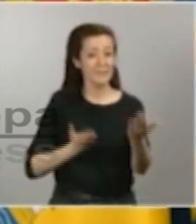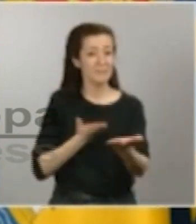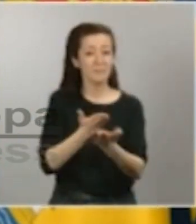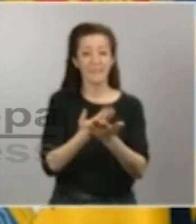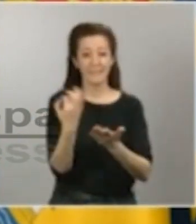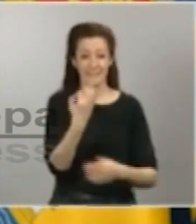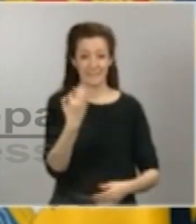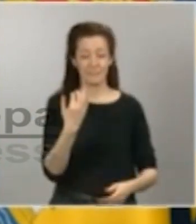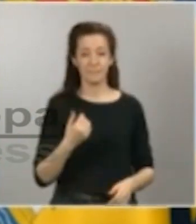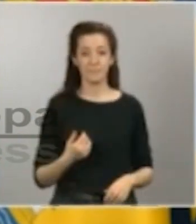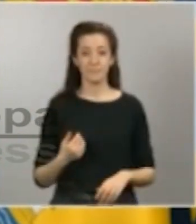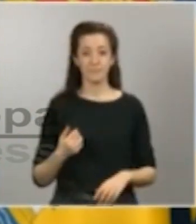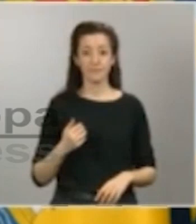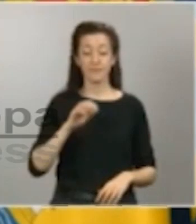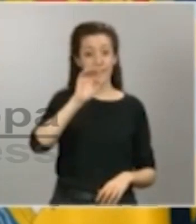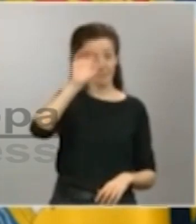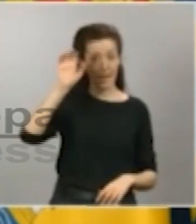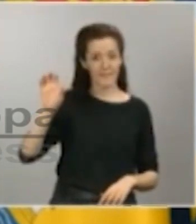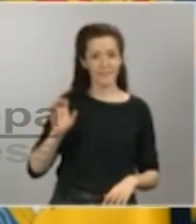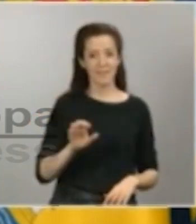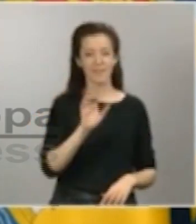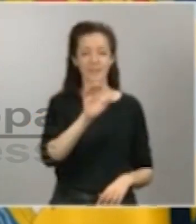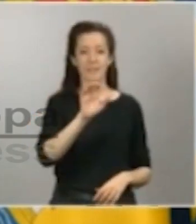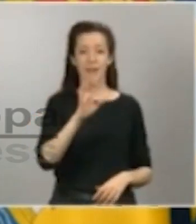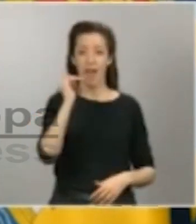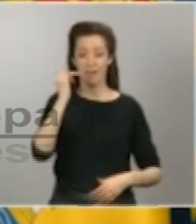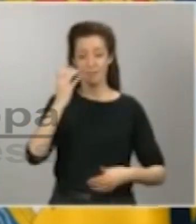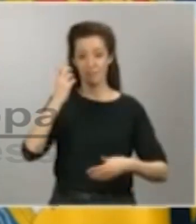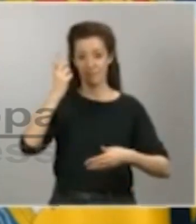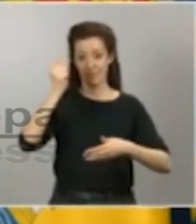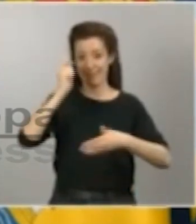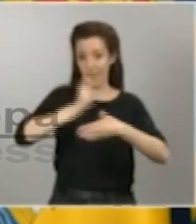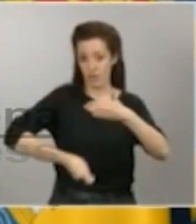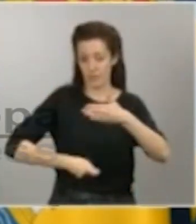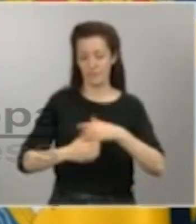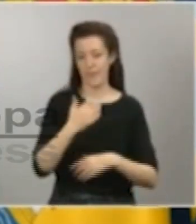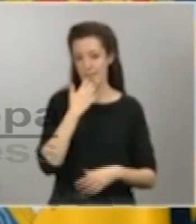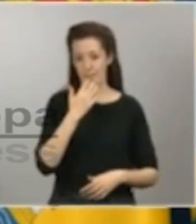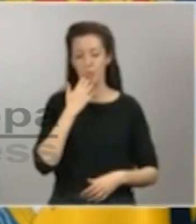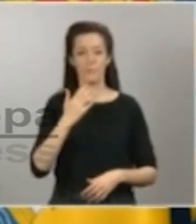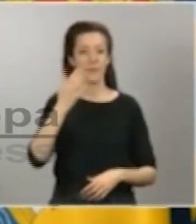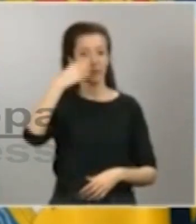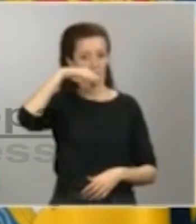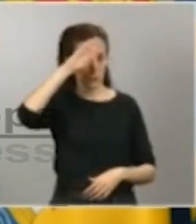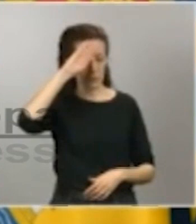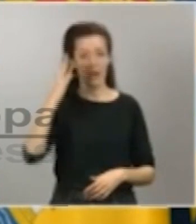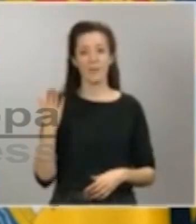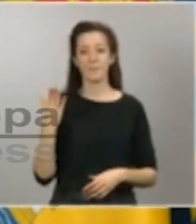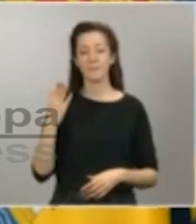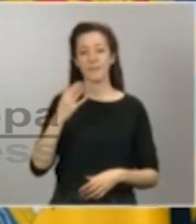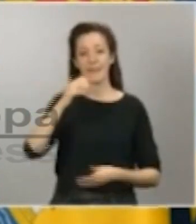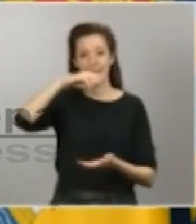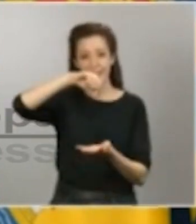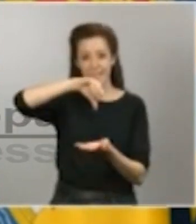que tengan sanciones, como puede ser el caso de Cuba, de Irán o de Venezuela, puedan adquirir